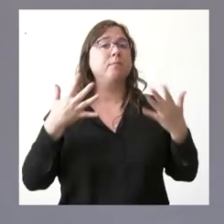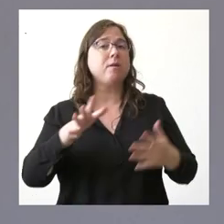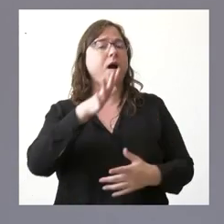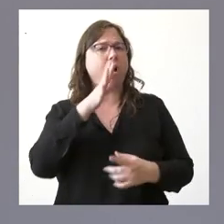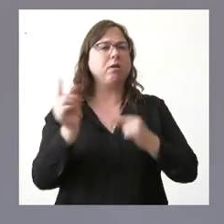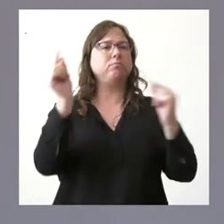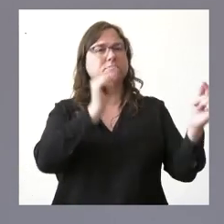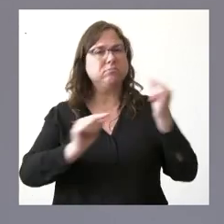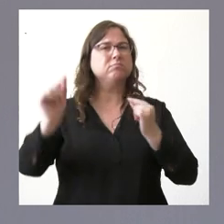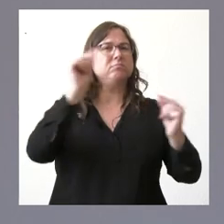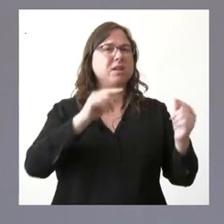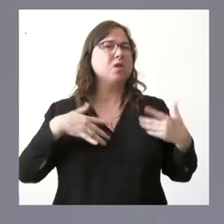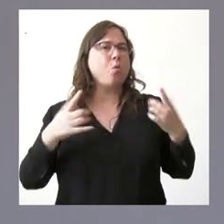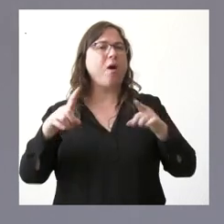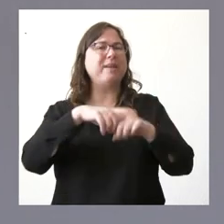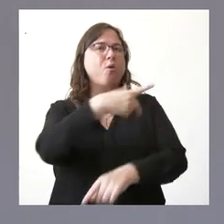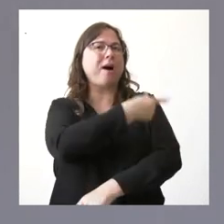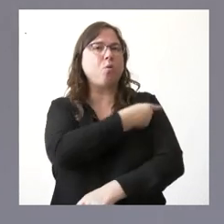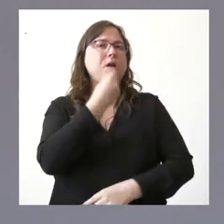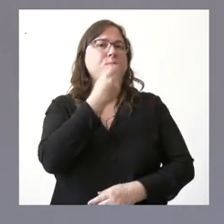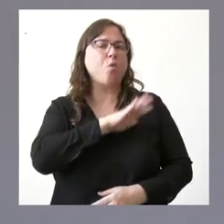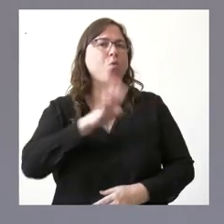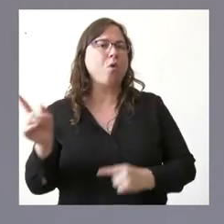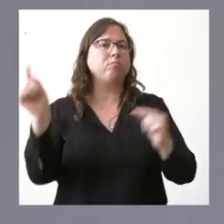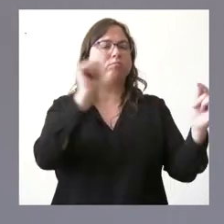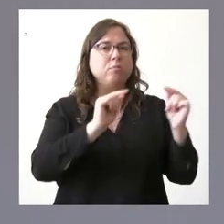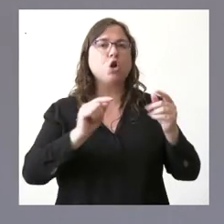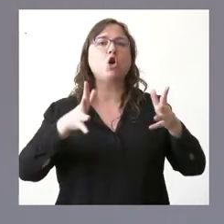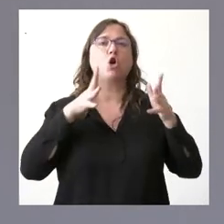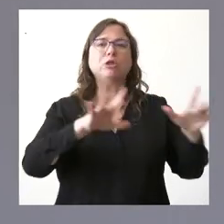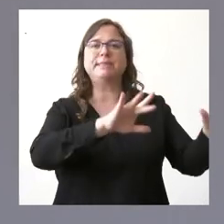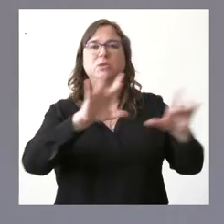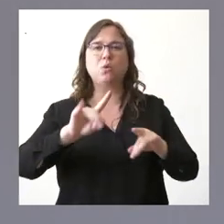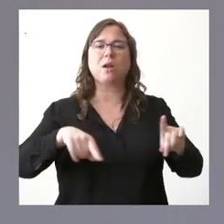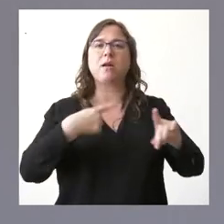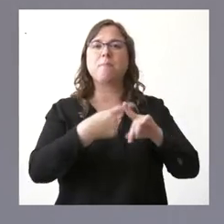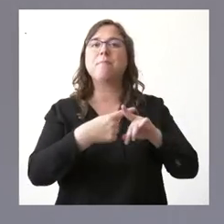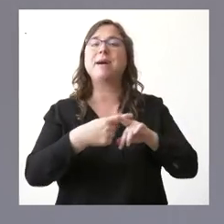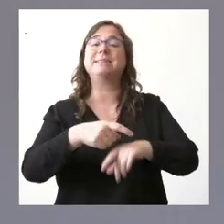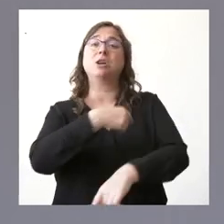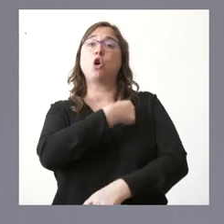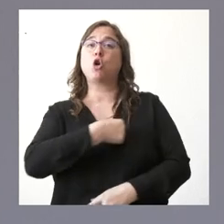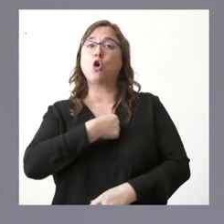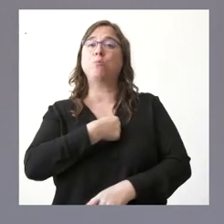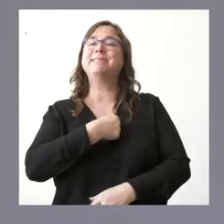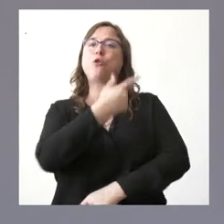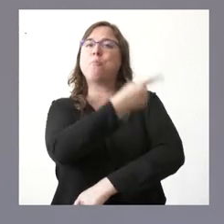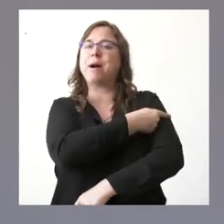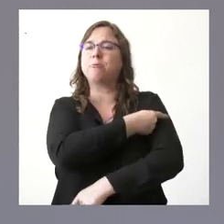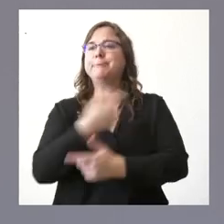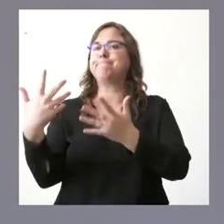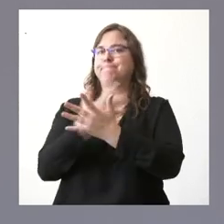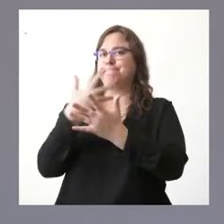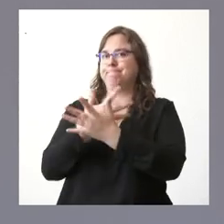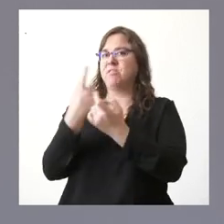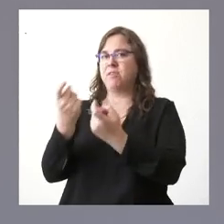debatiendo y en el Consejo Interterritorial y en la Comisión de Vacunas nos irán informando de qué tipo de vacuna aplicar. Lógicamente si se